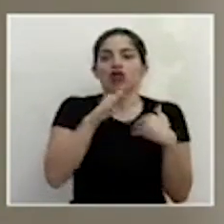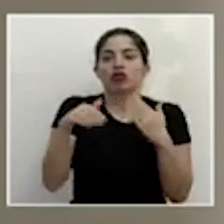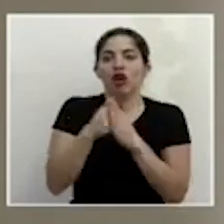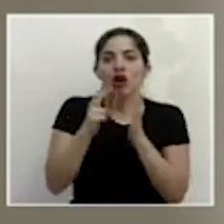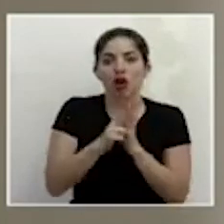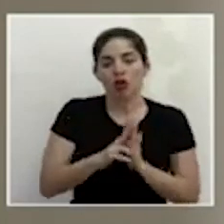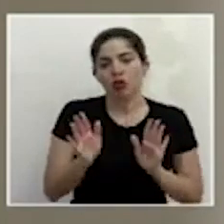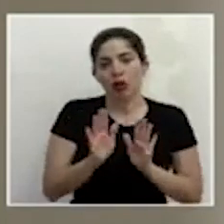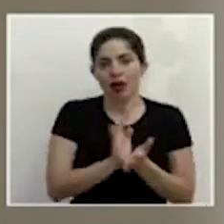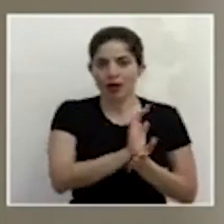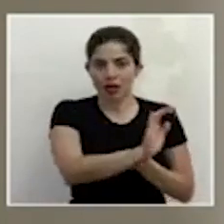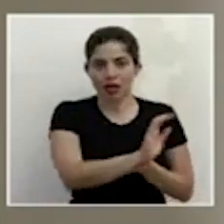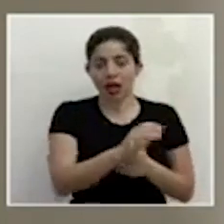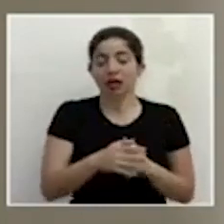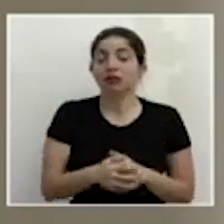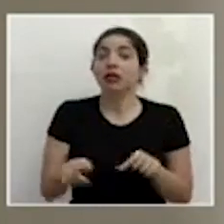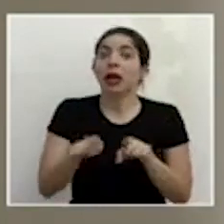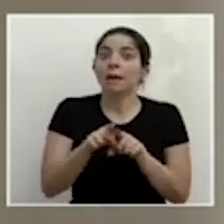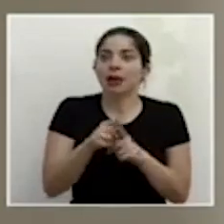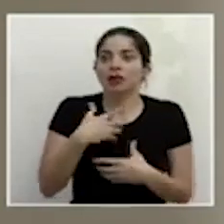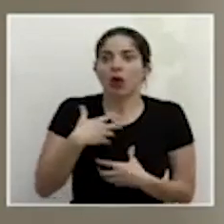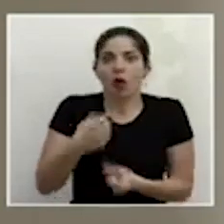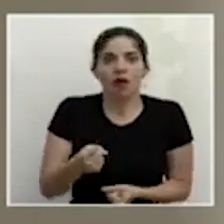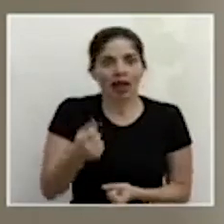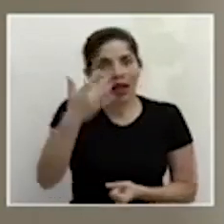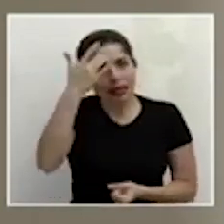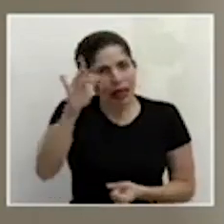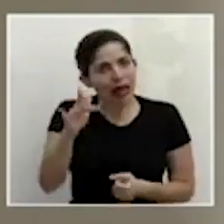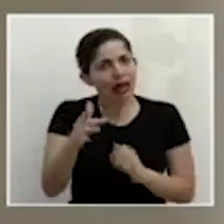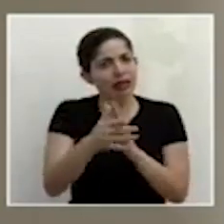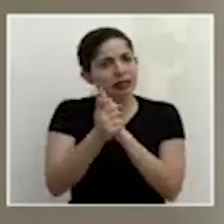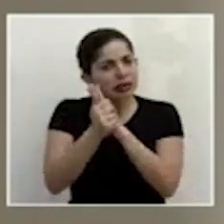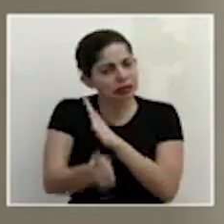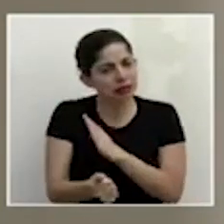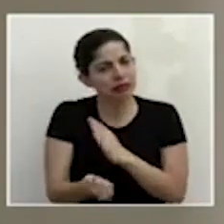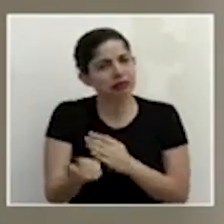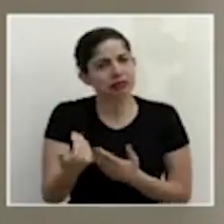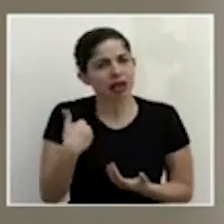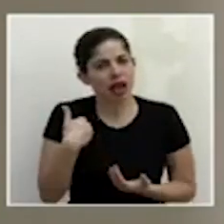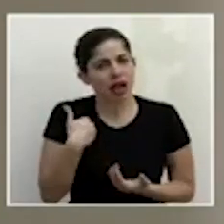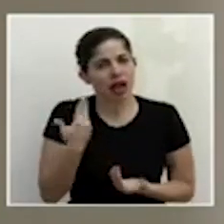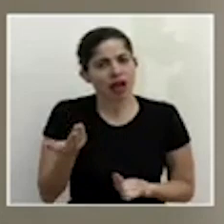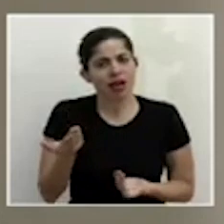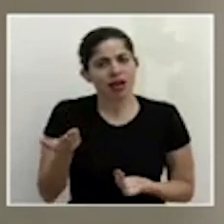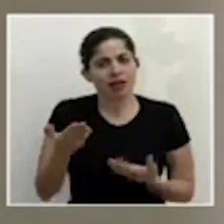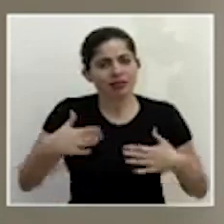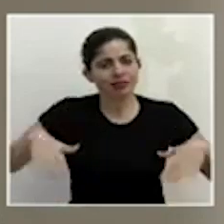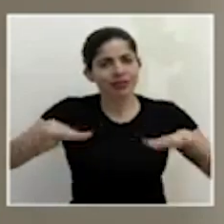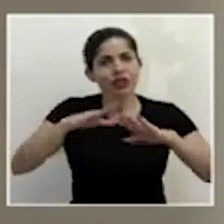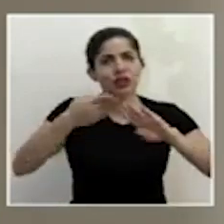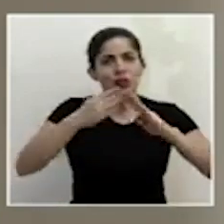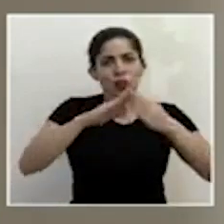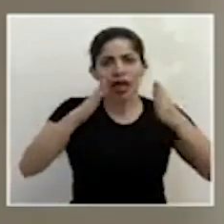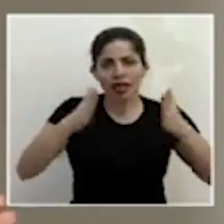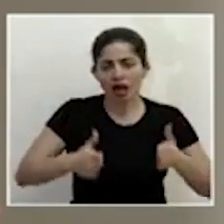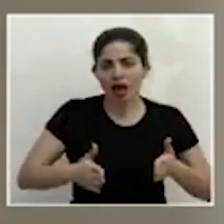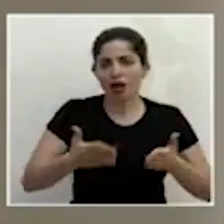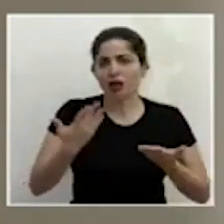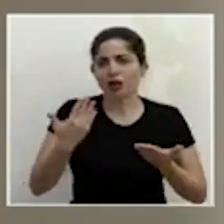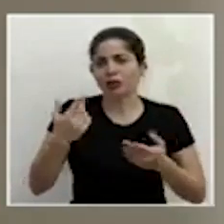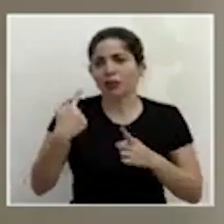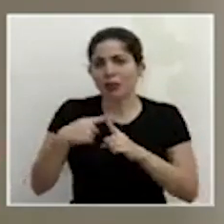en la en la inteligencia y en la capacidad de nuestra ciudadanía y de nuestros